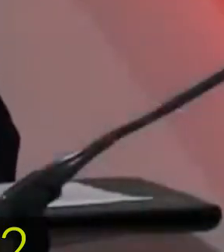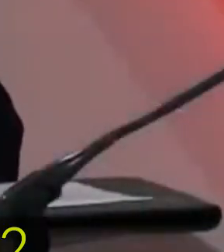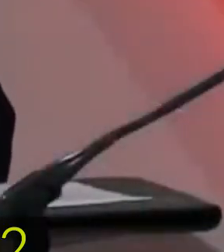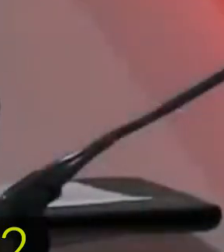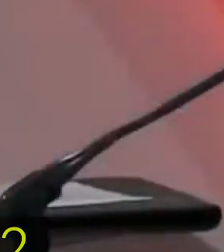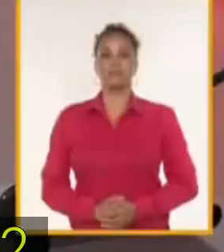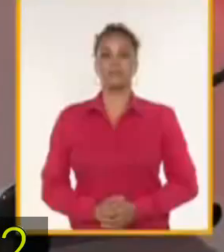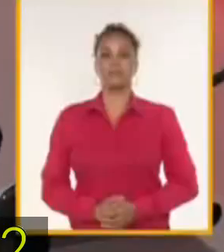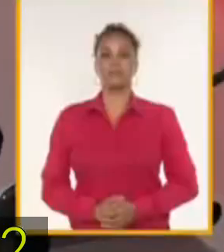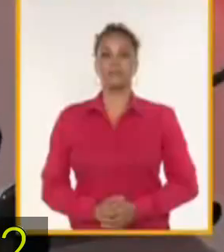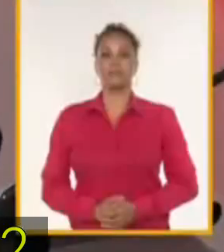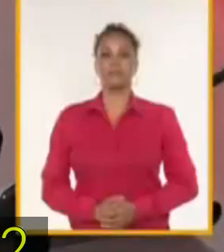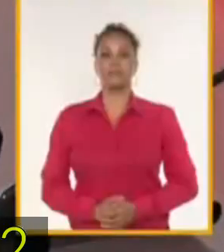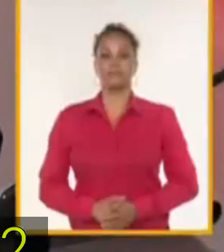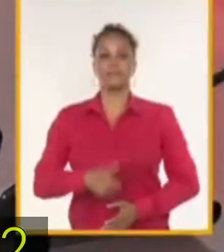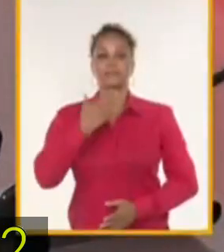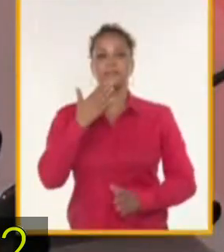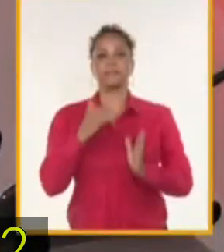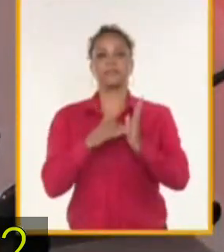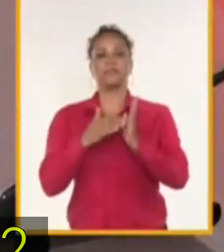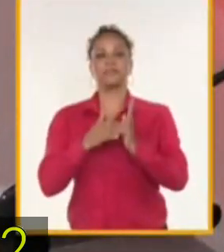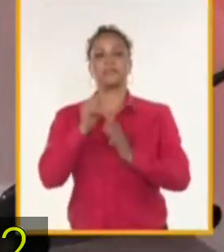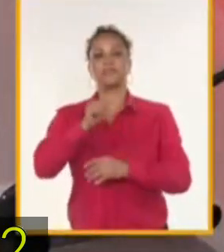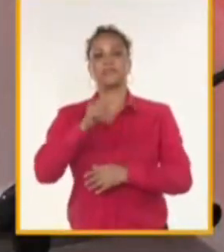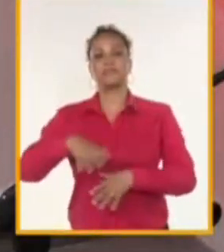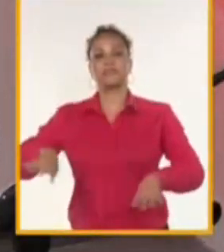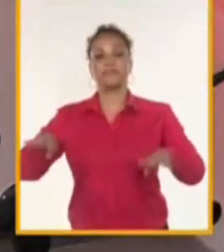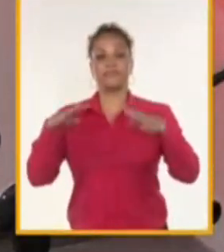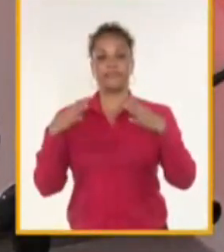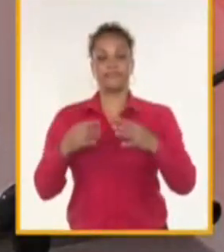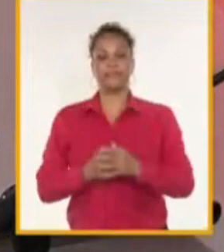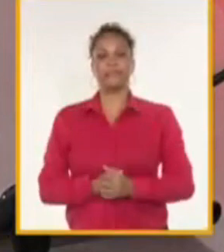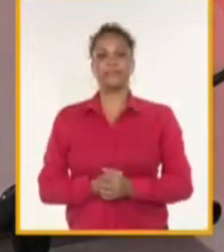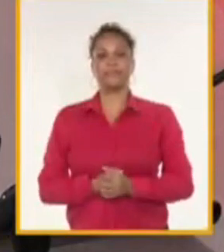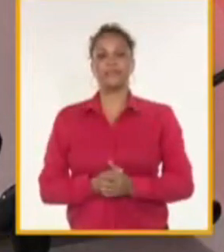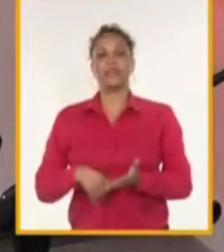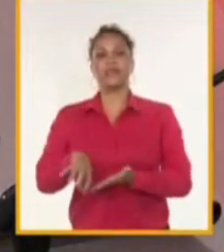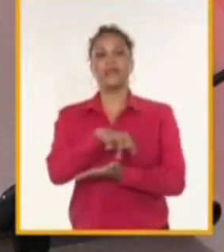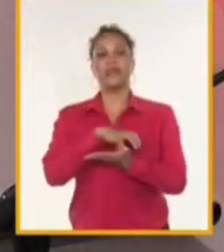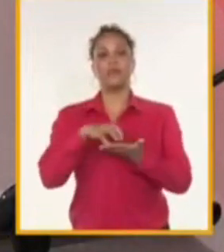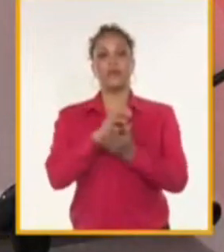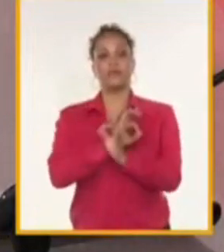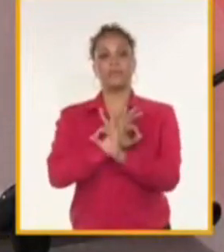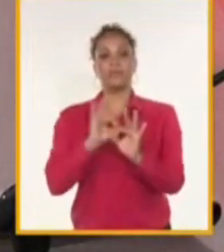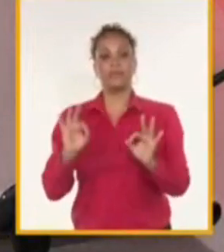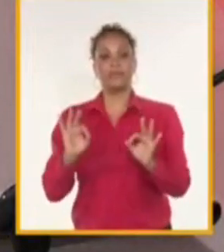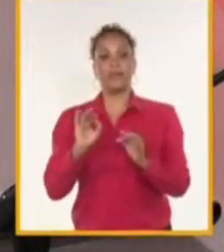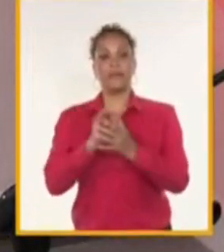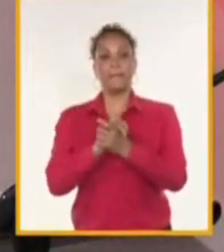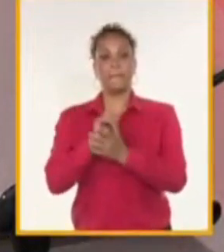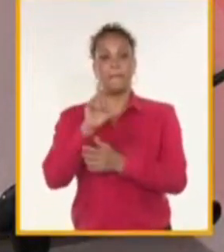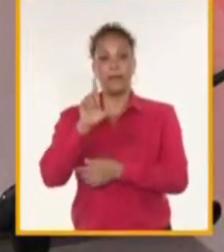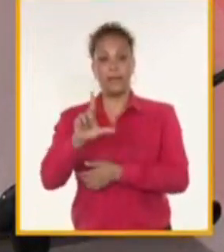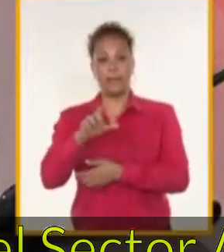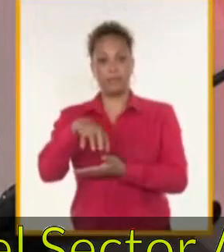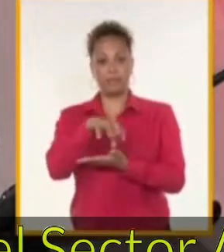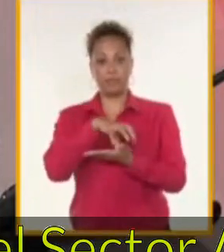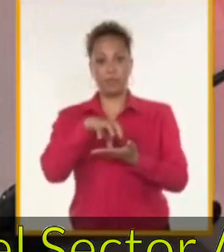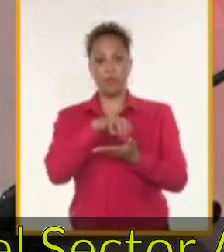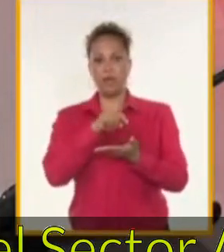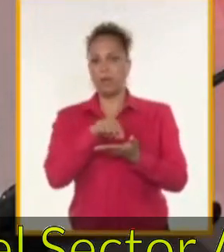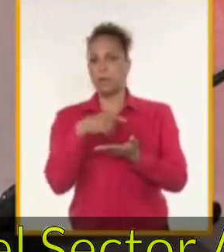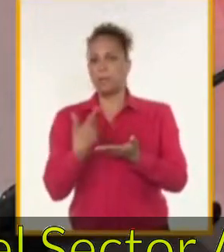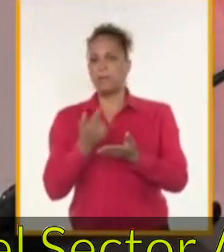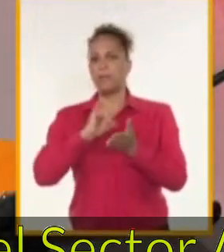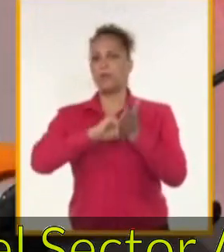Muy buenas tardes, estimados televidentes y radio oyentes. La zona especial de desarrollo, Mariel, es sin duda uno de los